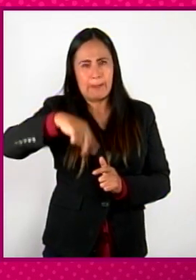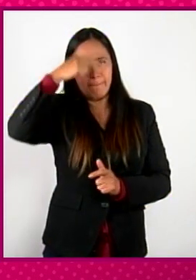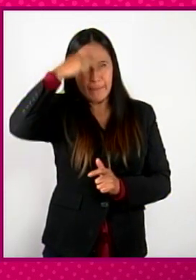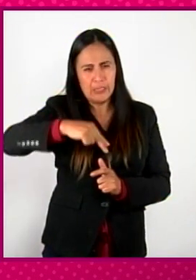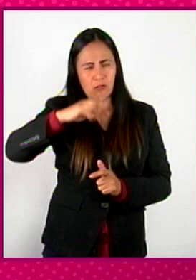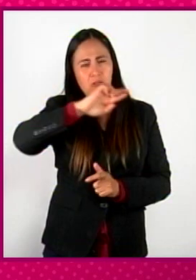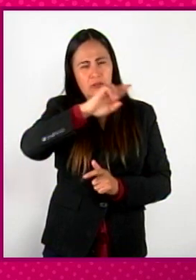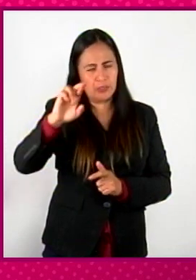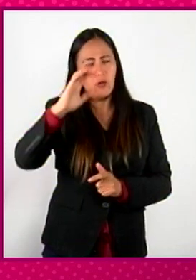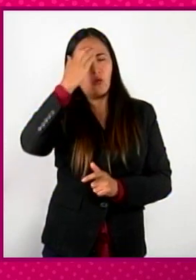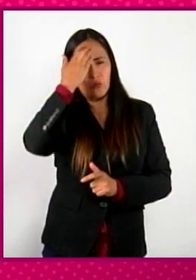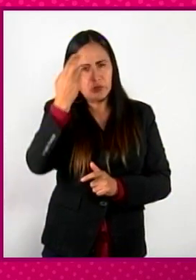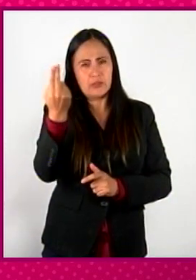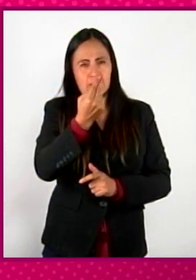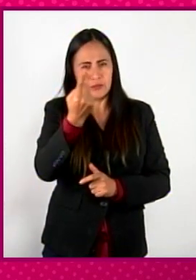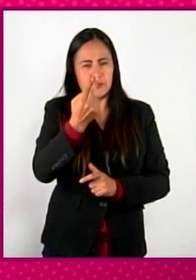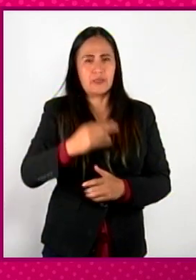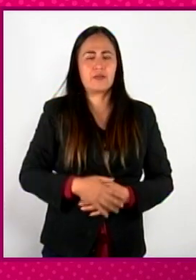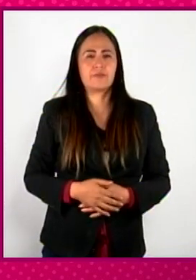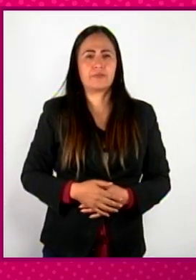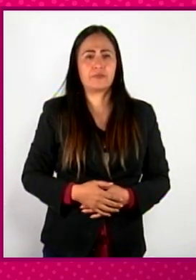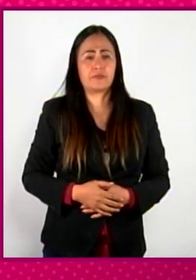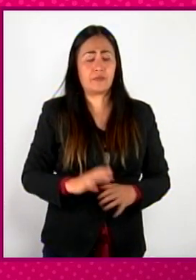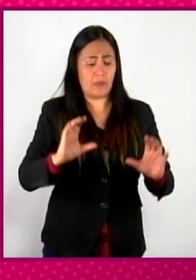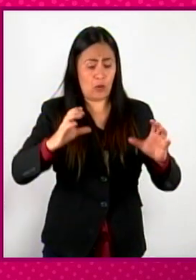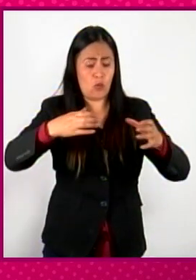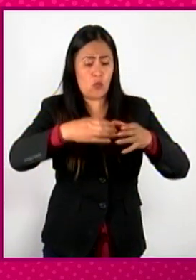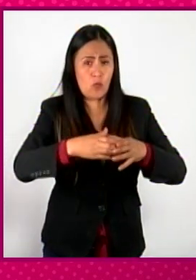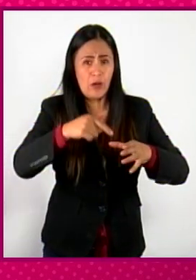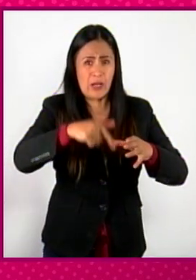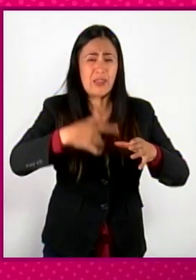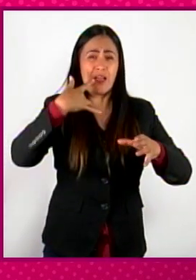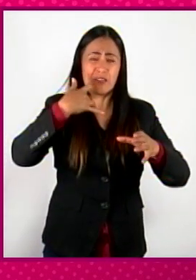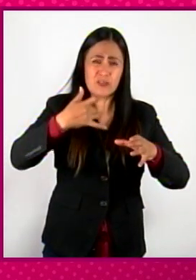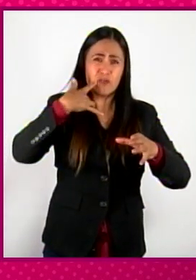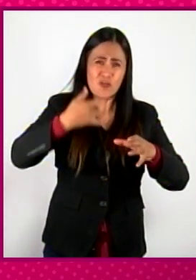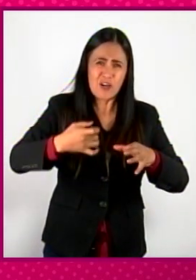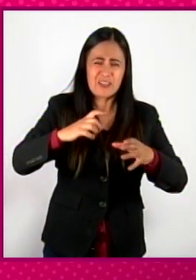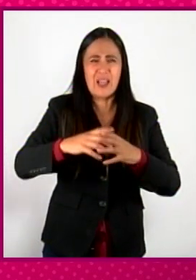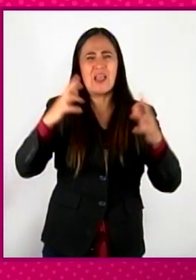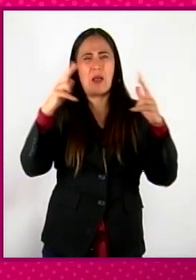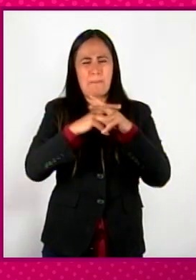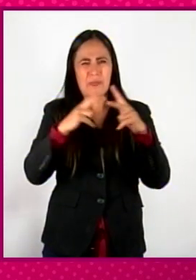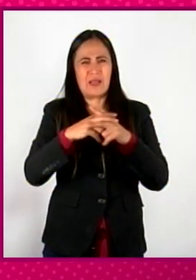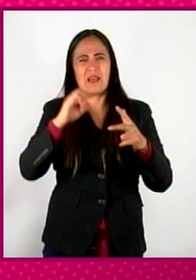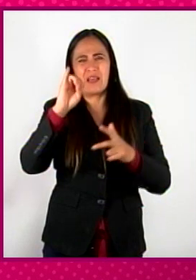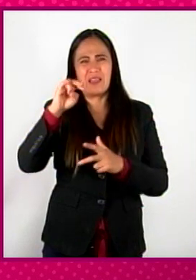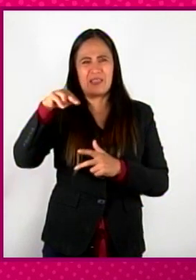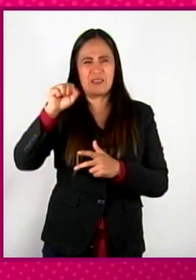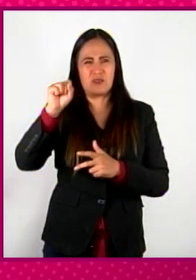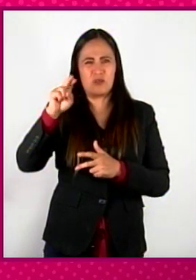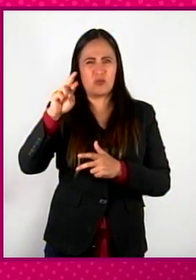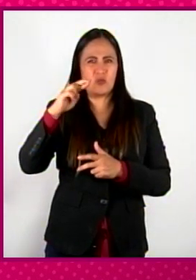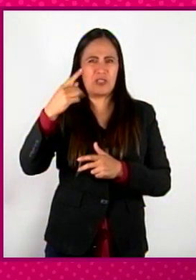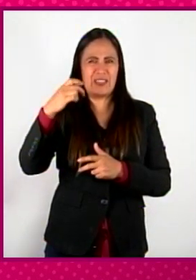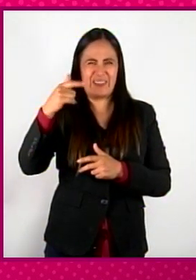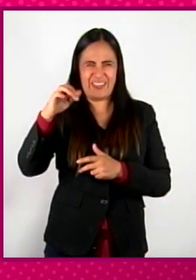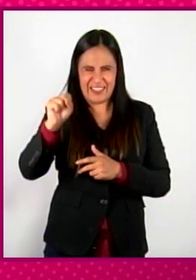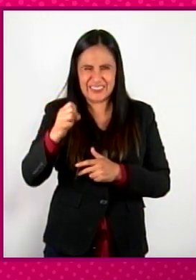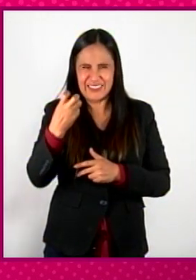debe existir de esta población en la lucha en surgentes, roper con los estereotipos es una población